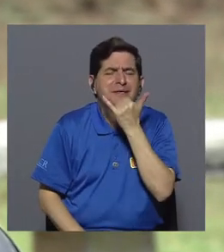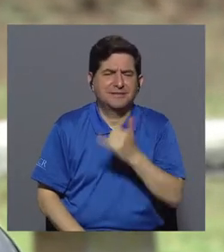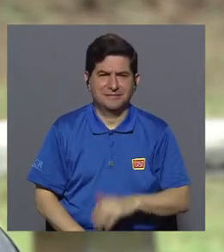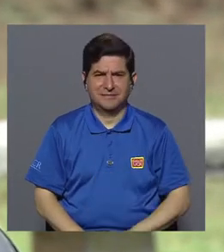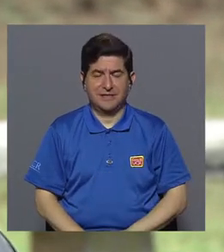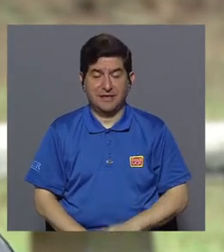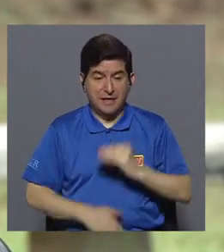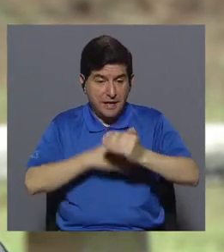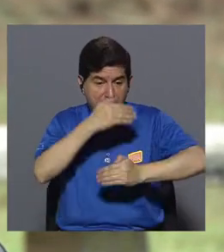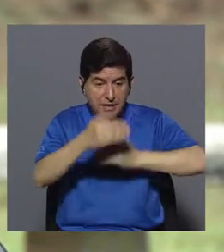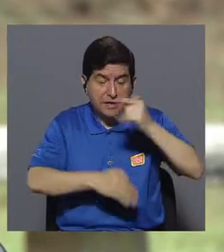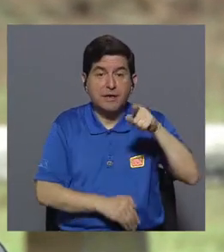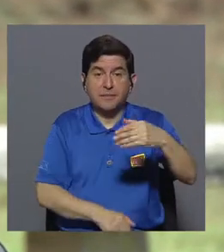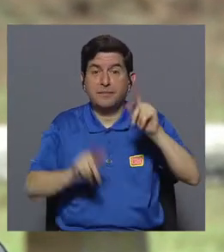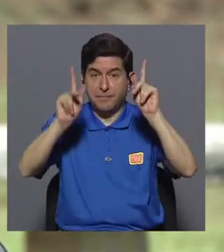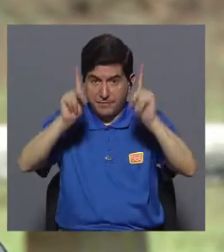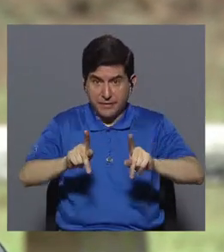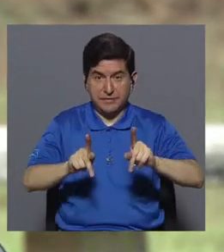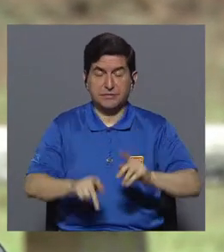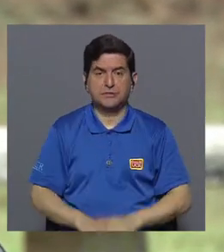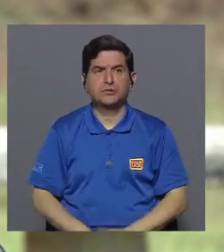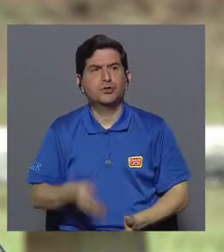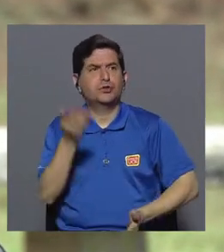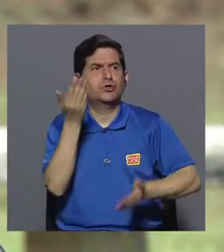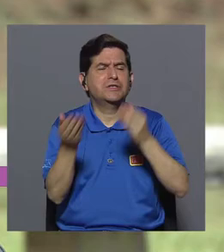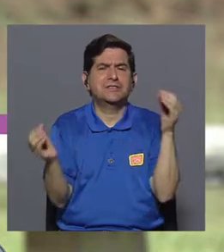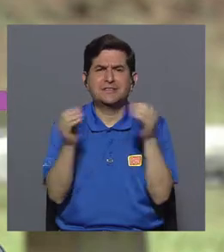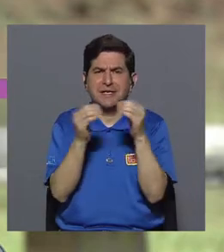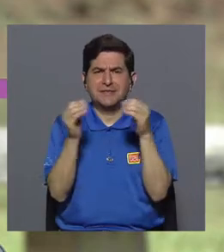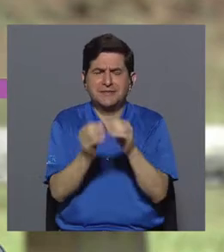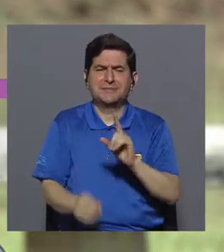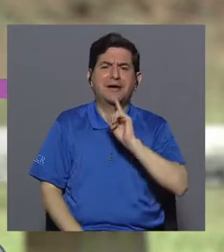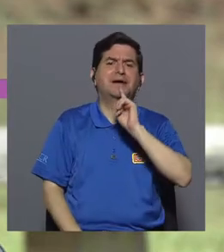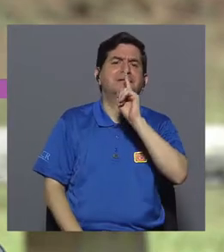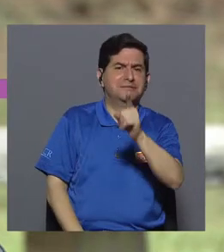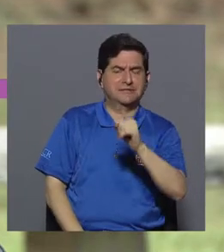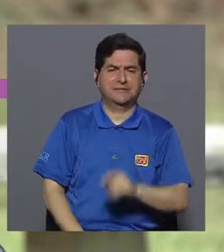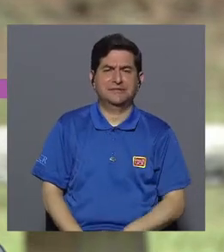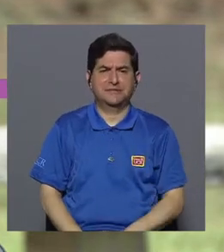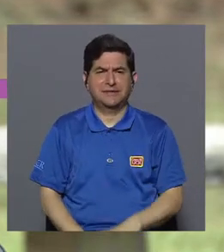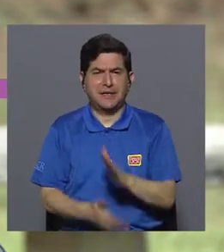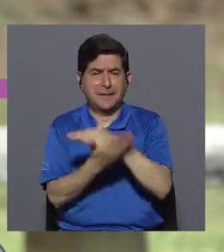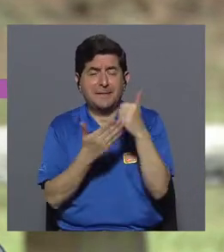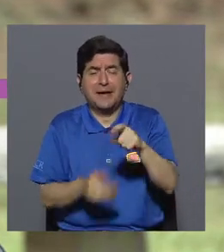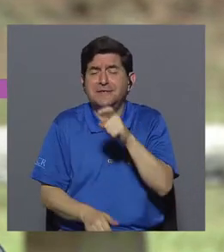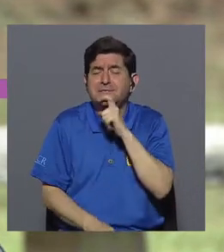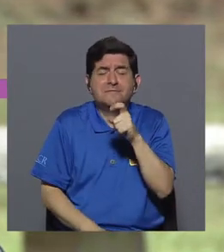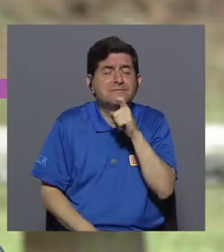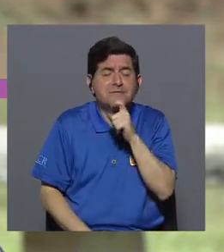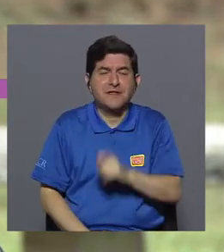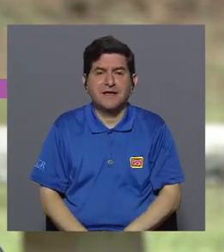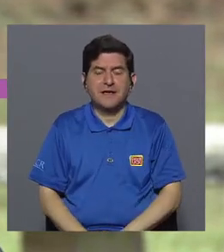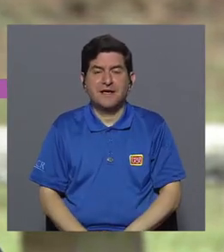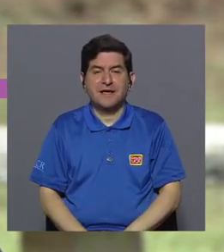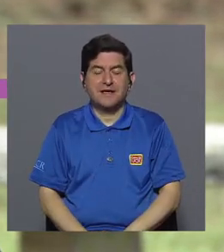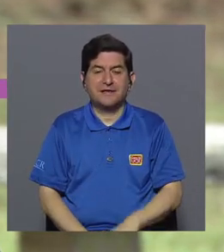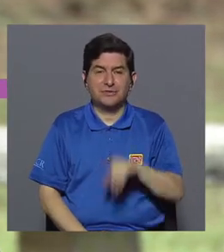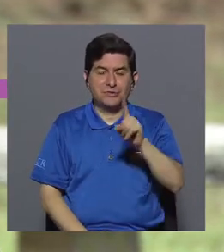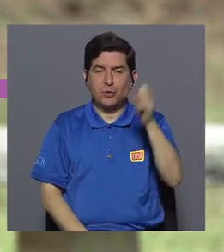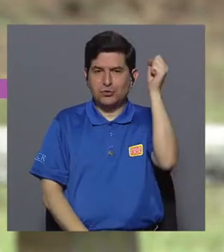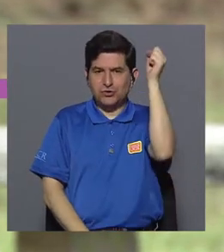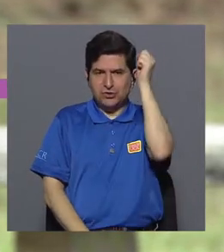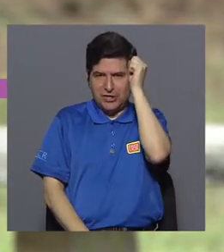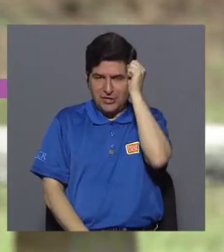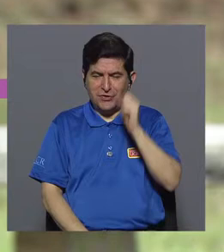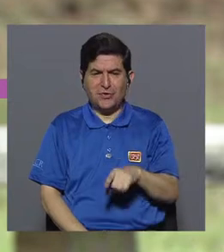Ok. En todo el proceso que ellos llevan a cabo, quizás lo que más refieren, la parte más difícil para ellos es el síndrome